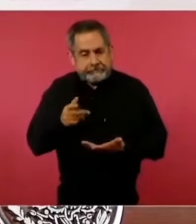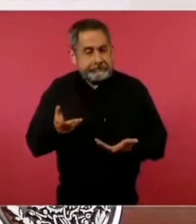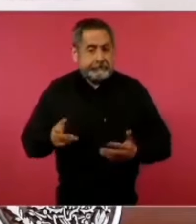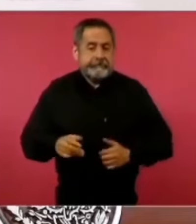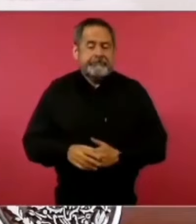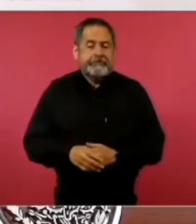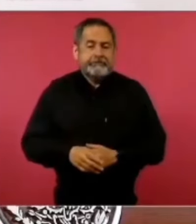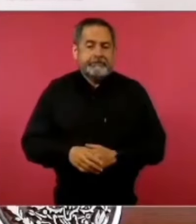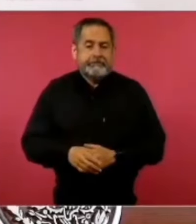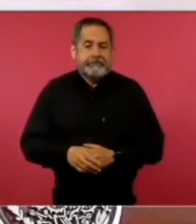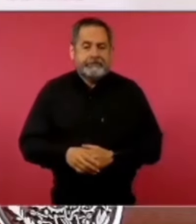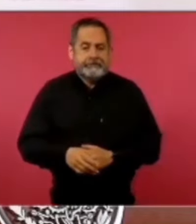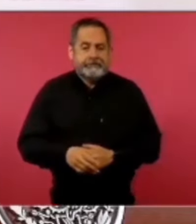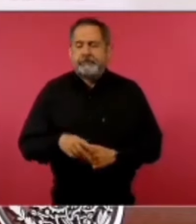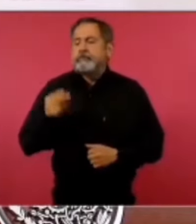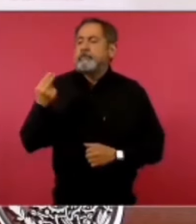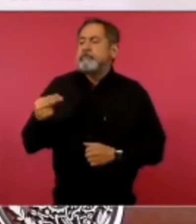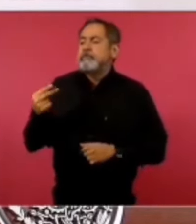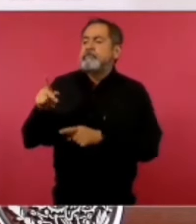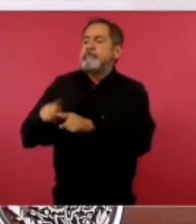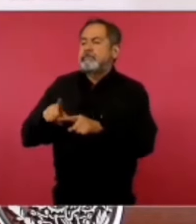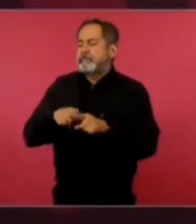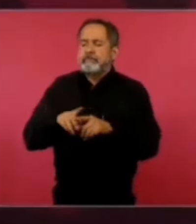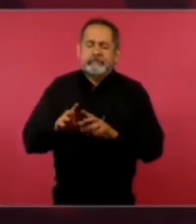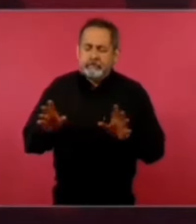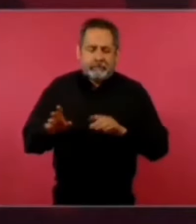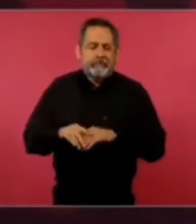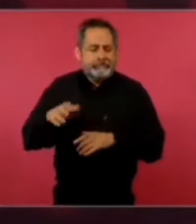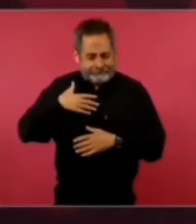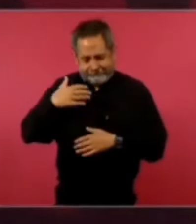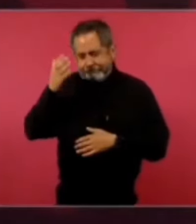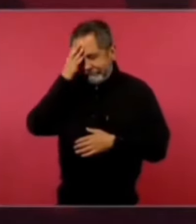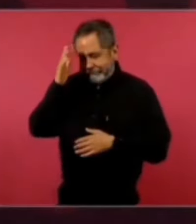no voy a dar nombres, pero sí.